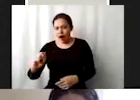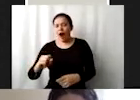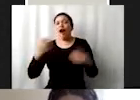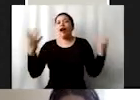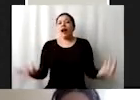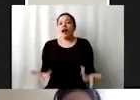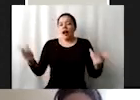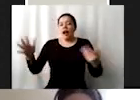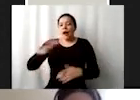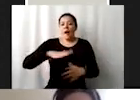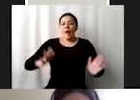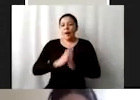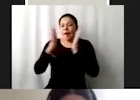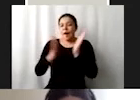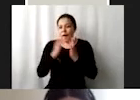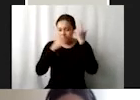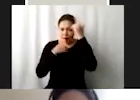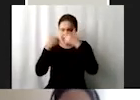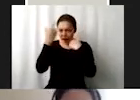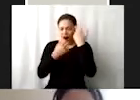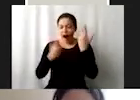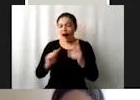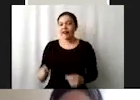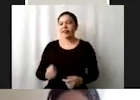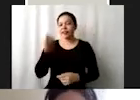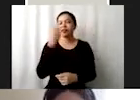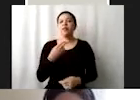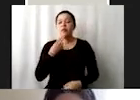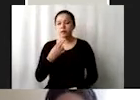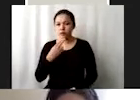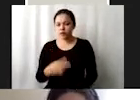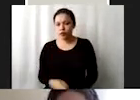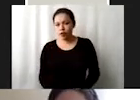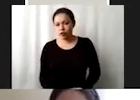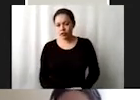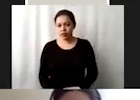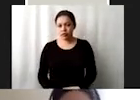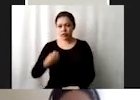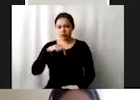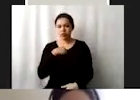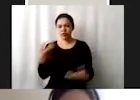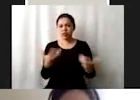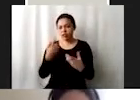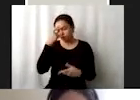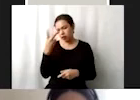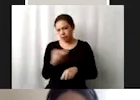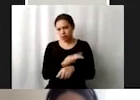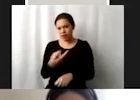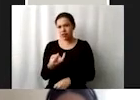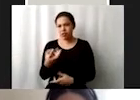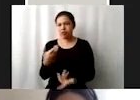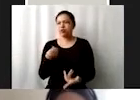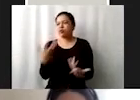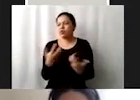participación ciudadana, acceso a nuevas tecnologías, ¿qué puedo hacer para que eso suceda? O sea, hay muchas cosas que nos